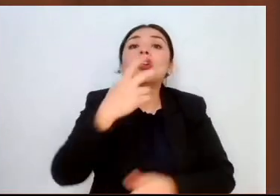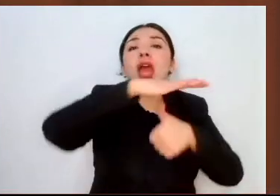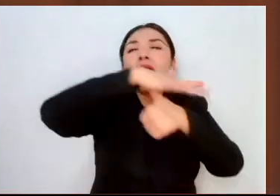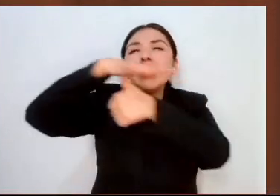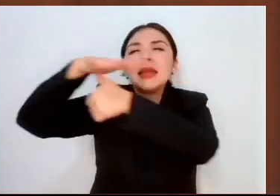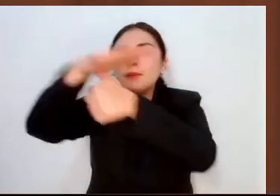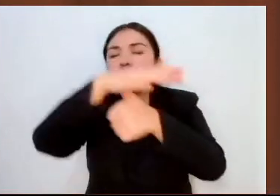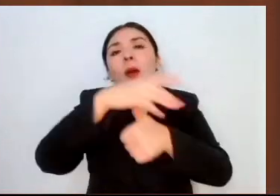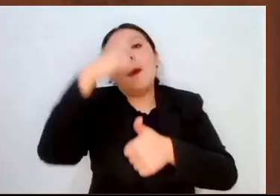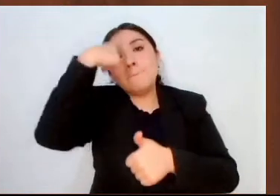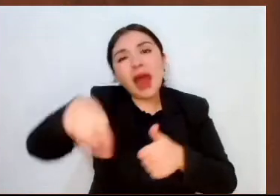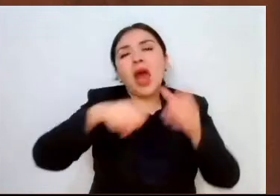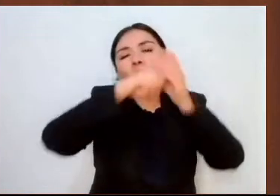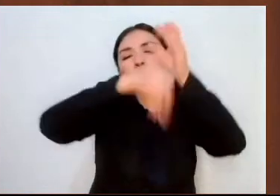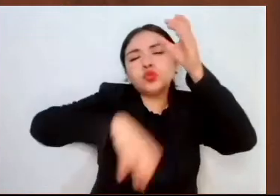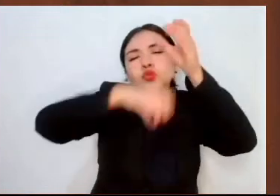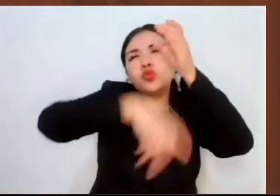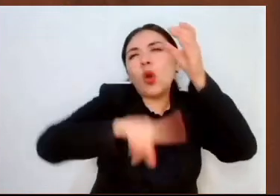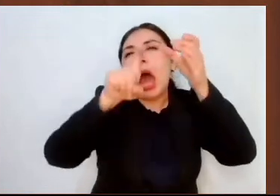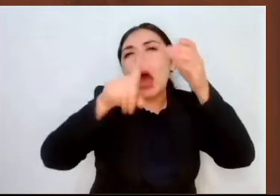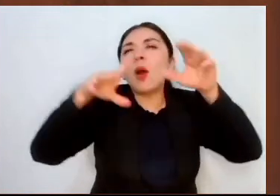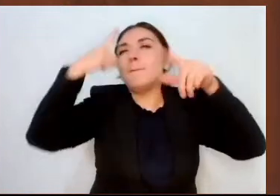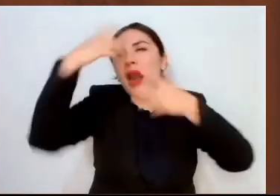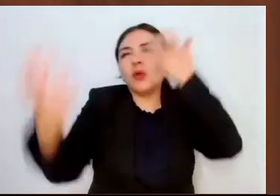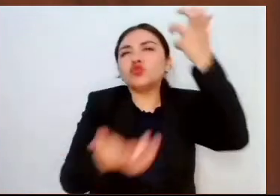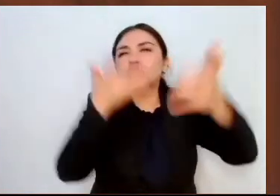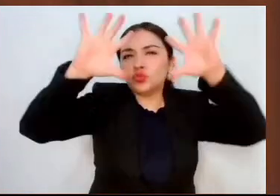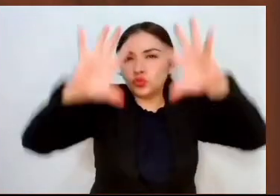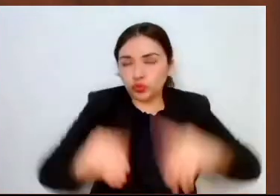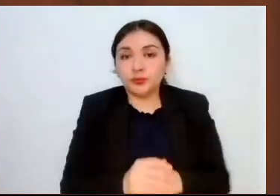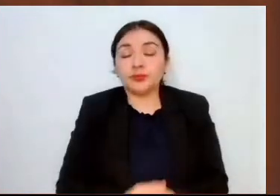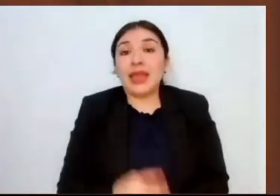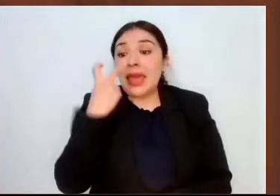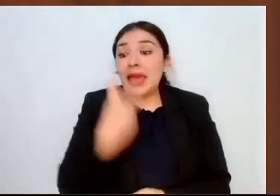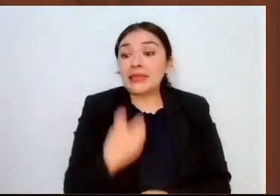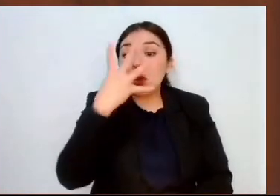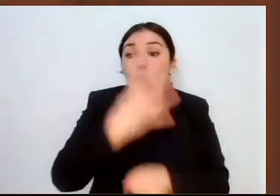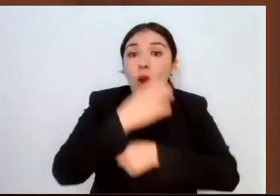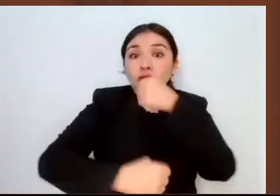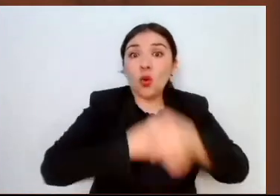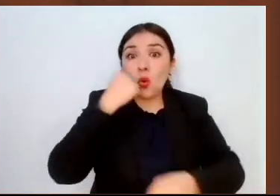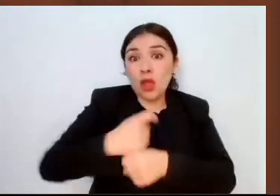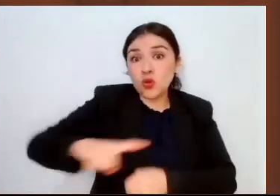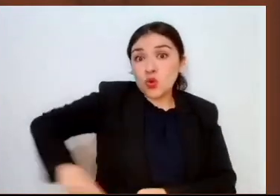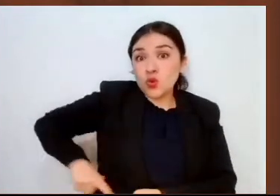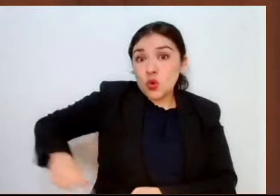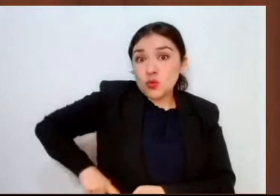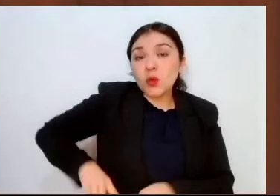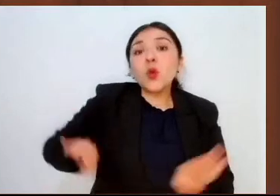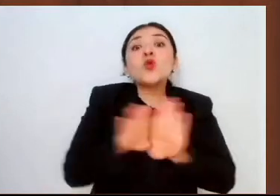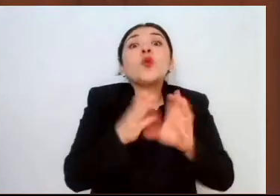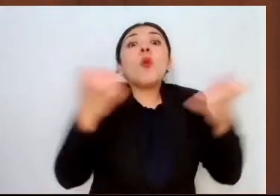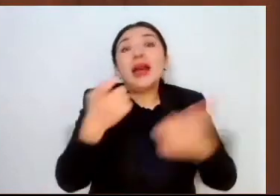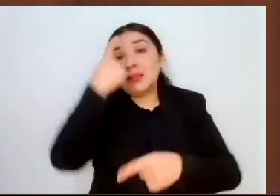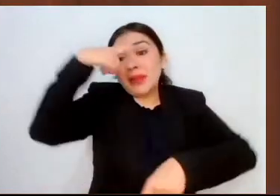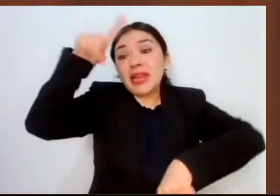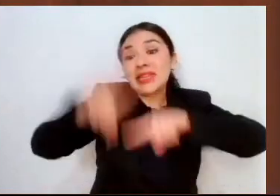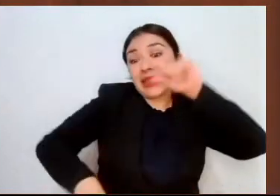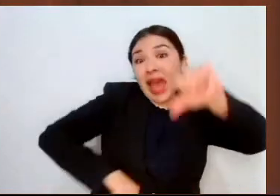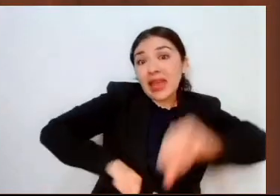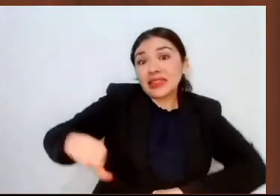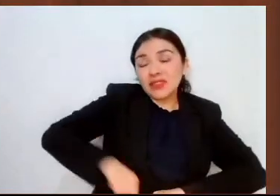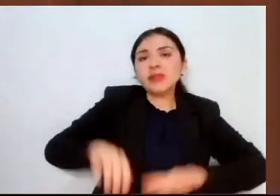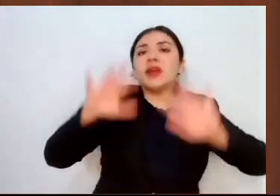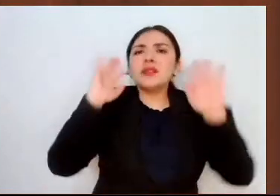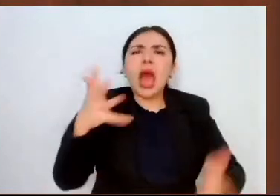para descargas de agua. En el cuarto año de gobierno, como actividades preventivas, se han hecho quemas